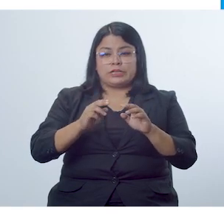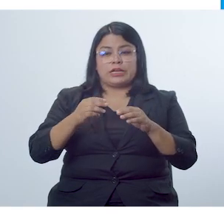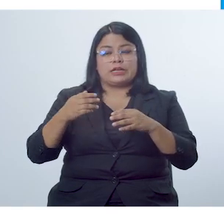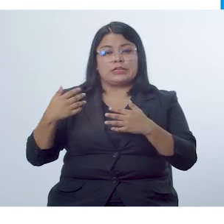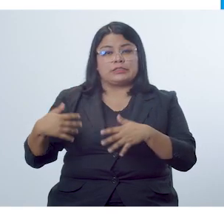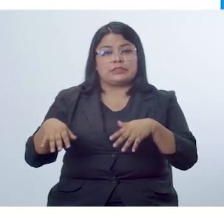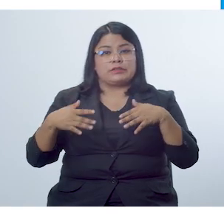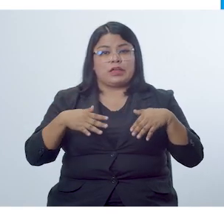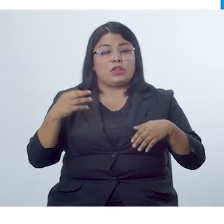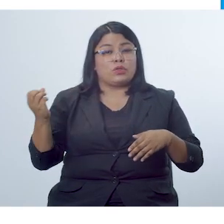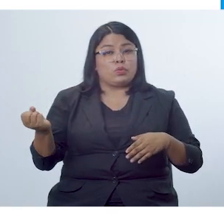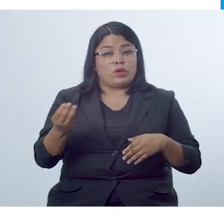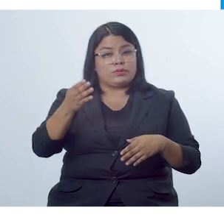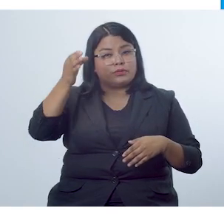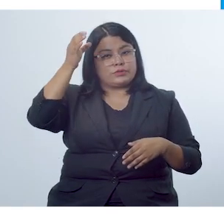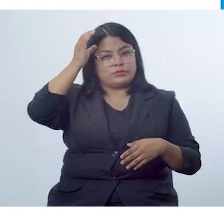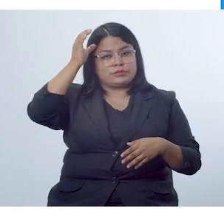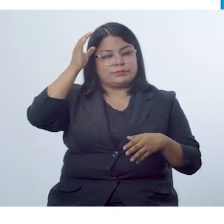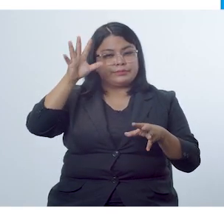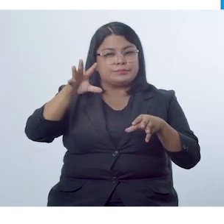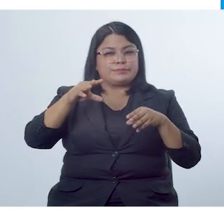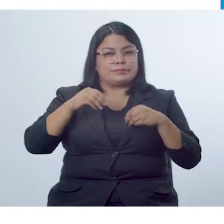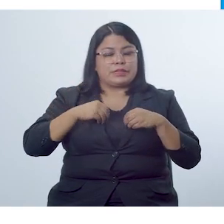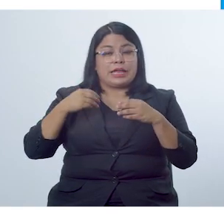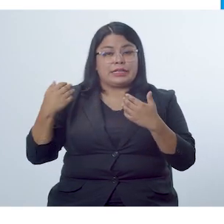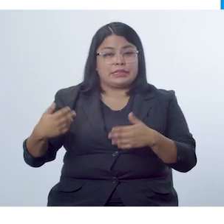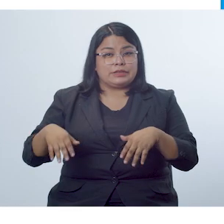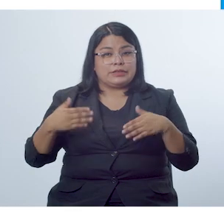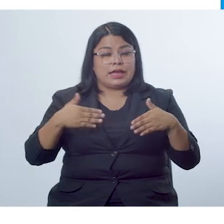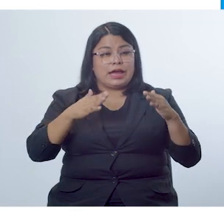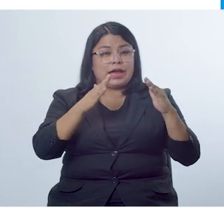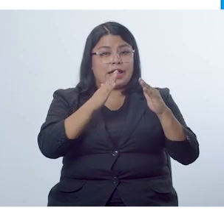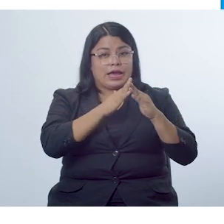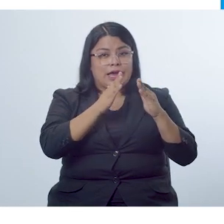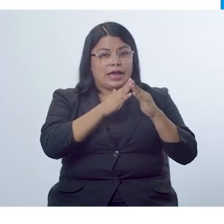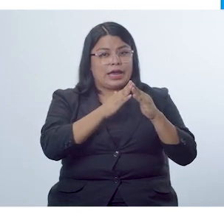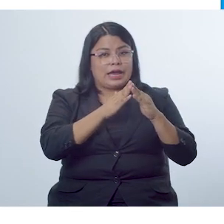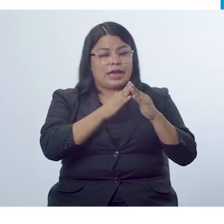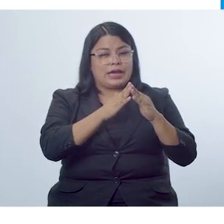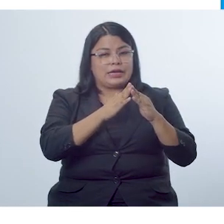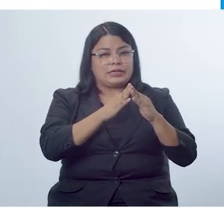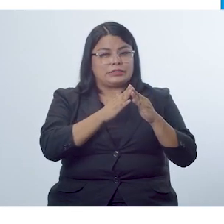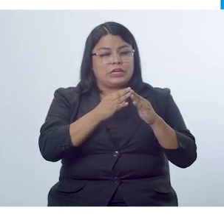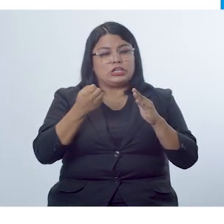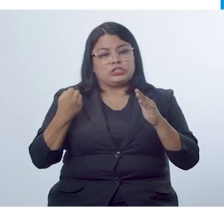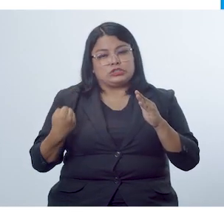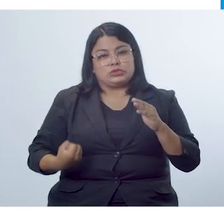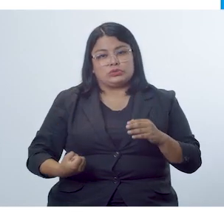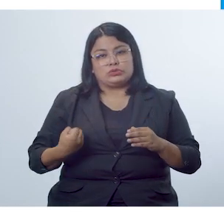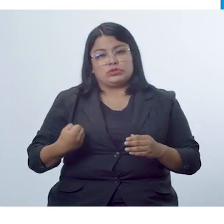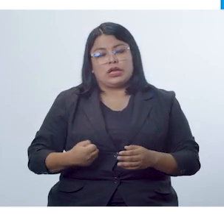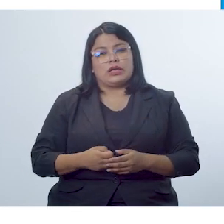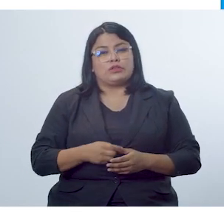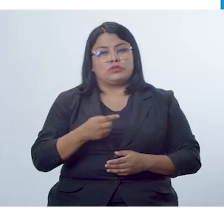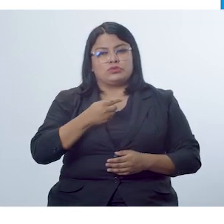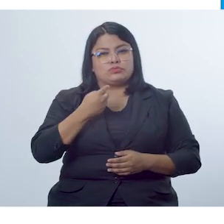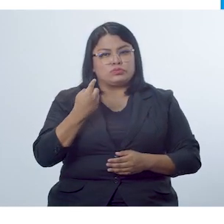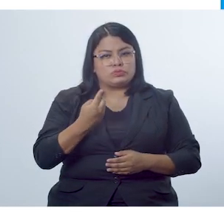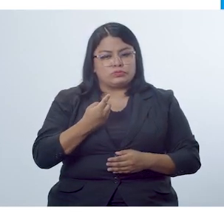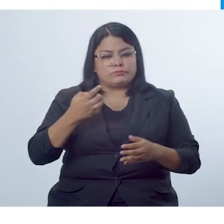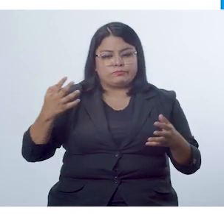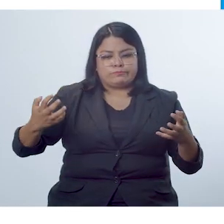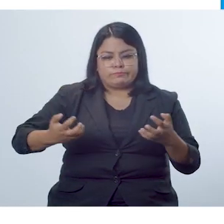nuevo conocimiento adquirido. Actividad en casa, es aquella en la que el estudiantado de forma autónoma